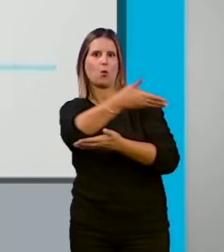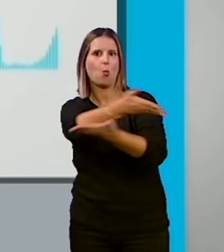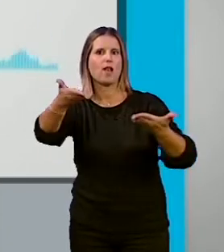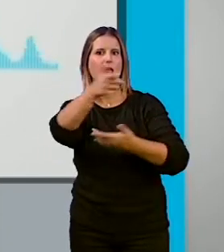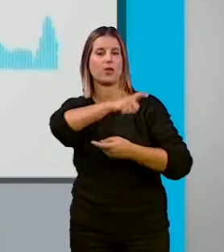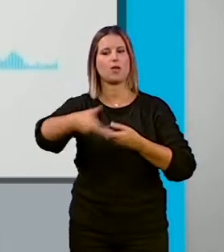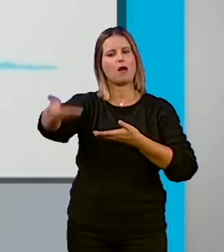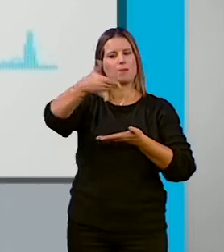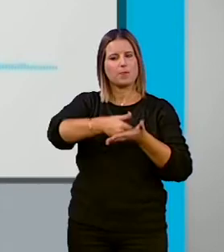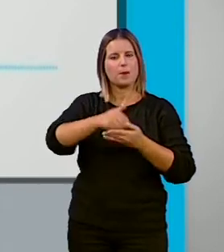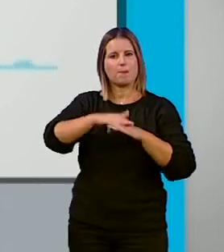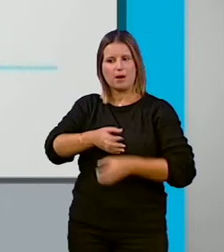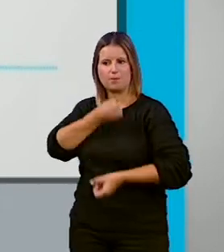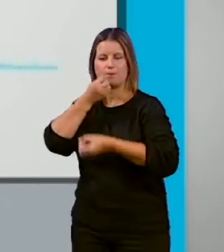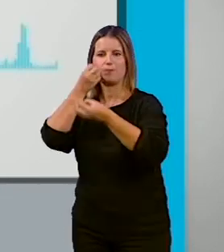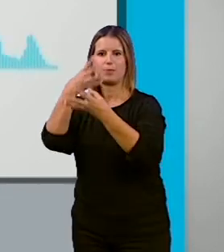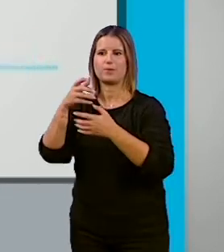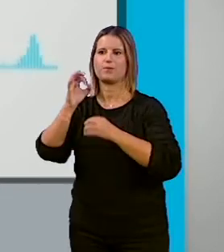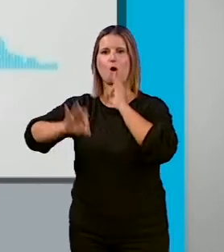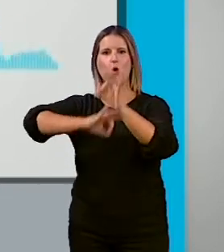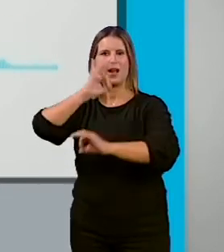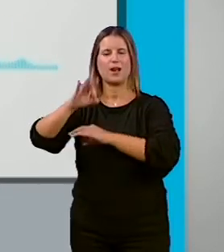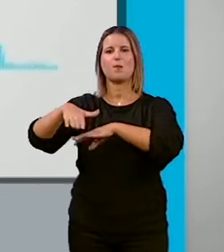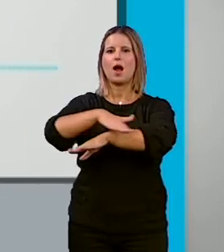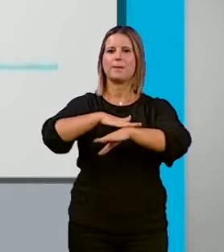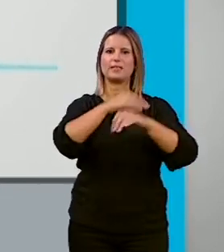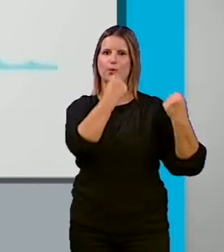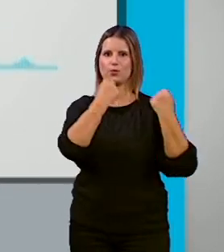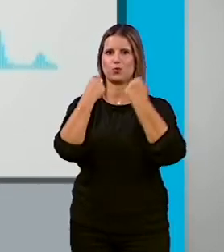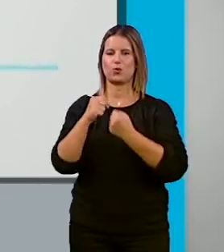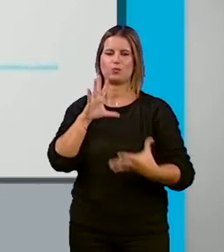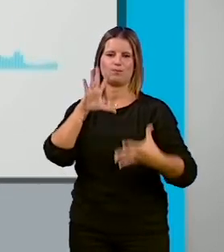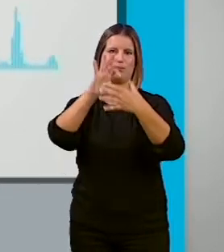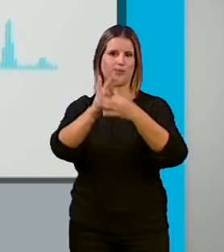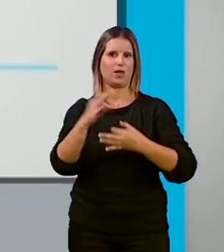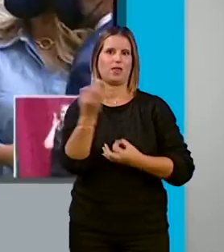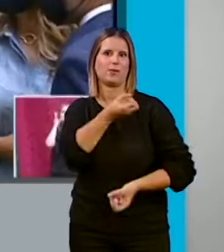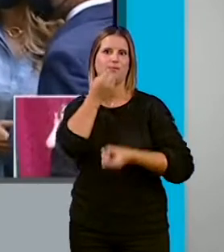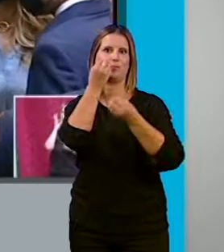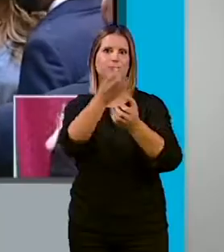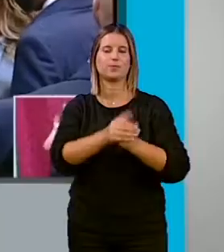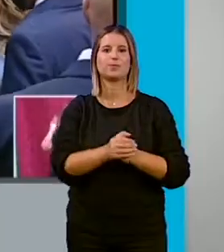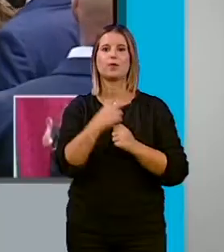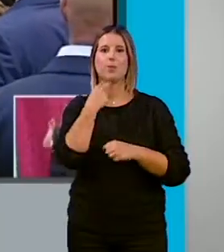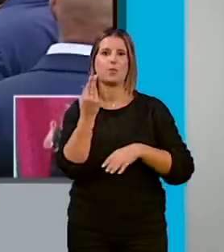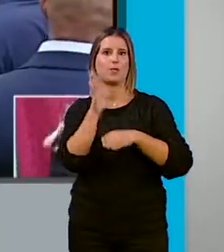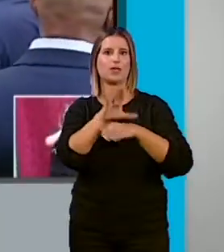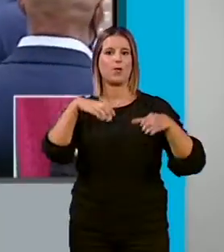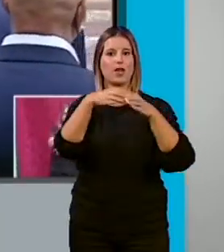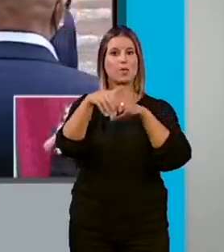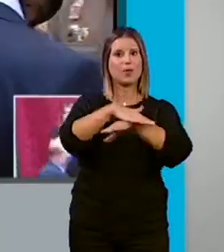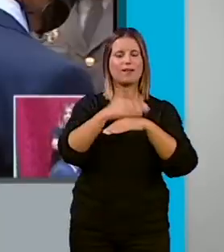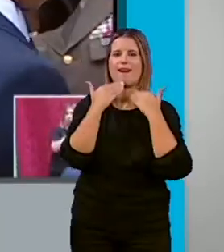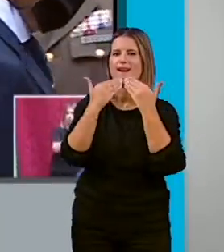trasladarlas a los organismos y administraciones e instituciones que correspondan. El portavoz del equipo de gobierno ha